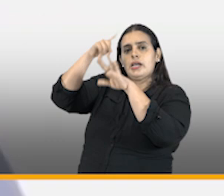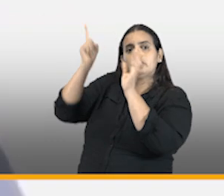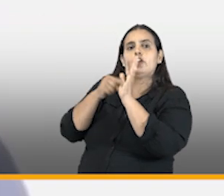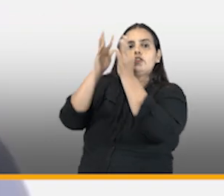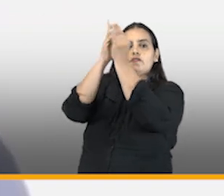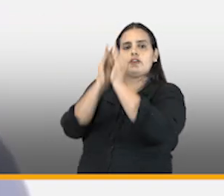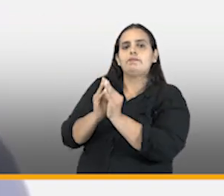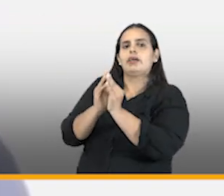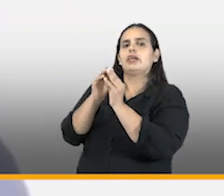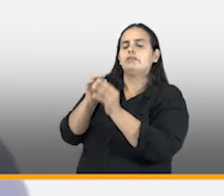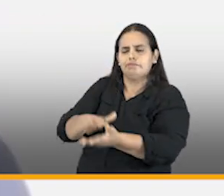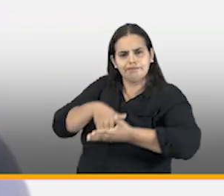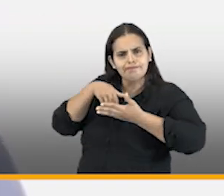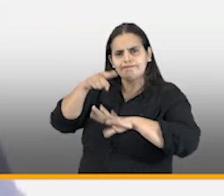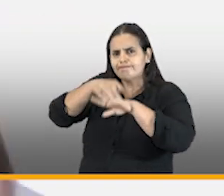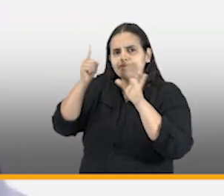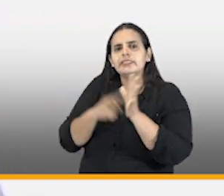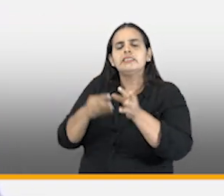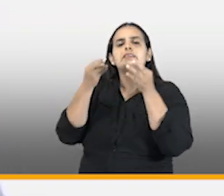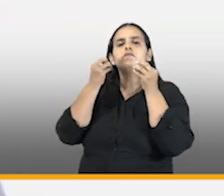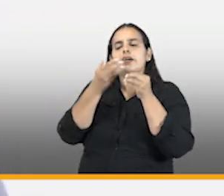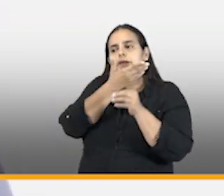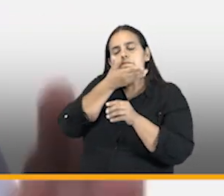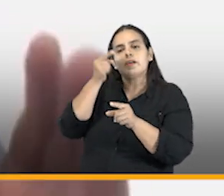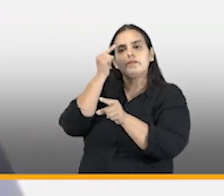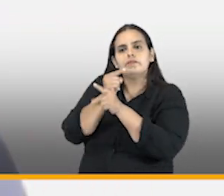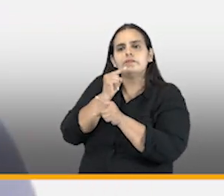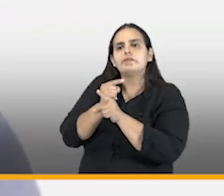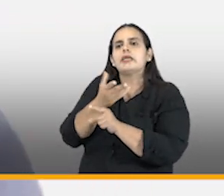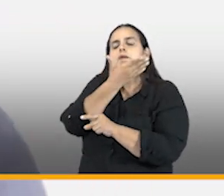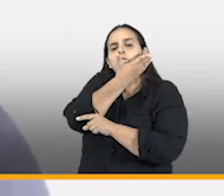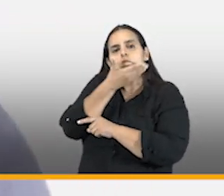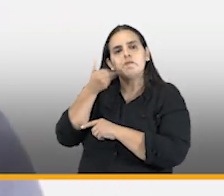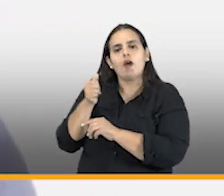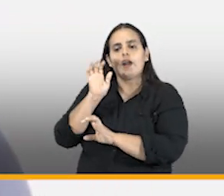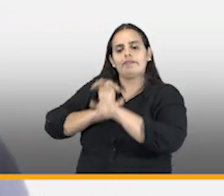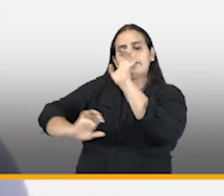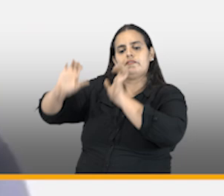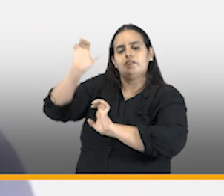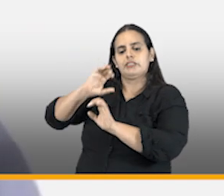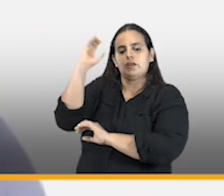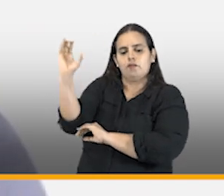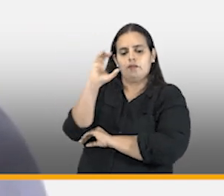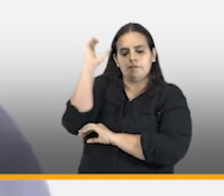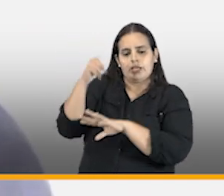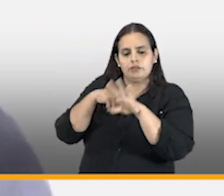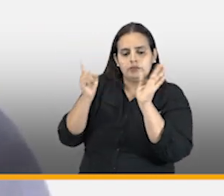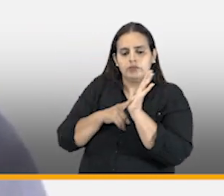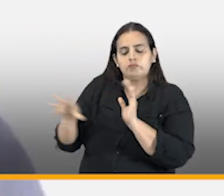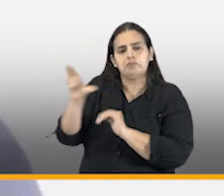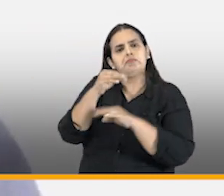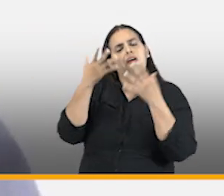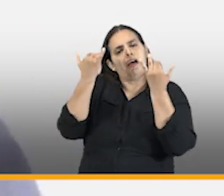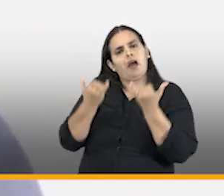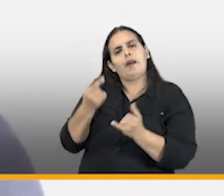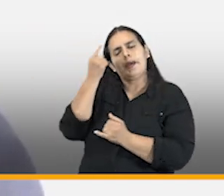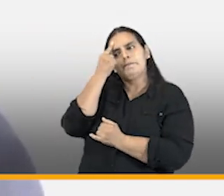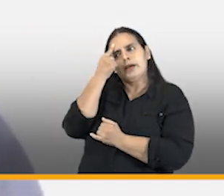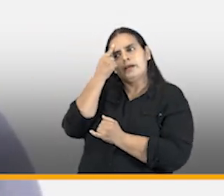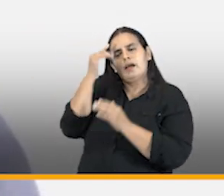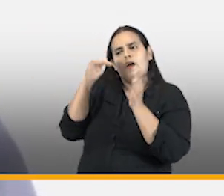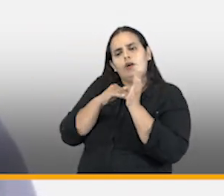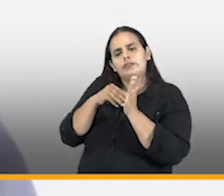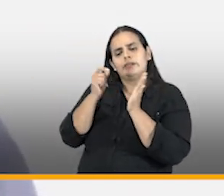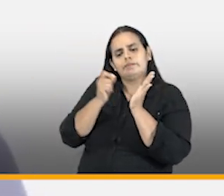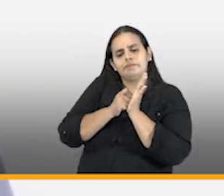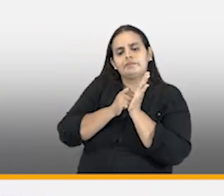formación suficientes para asegurar la mejor defensa de los colombianos y eso me lleva a reiterar un